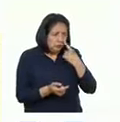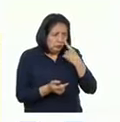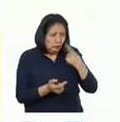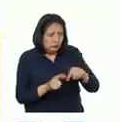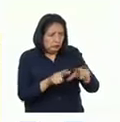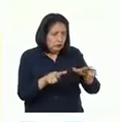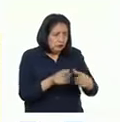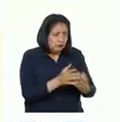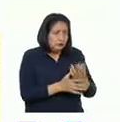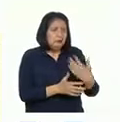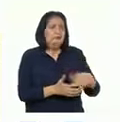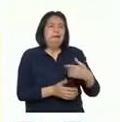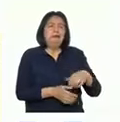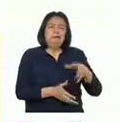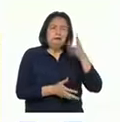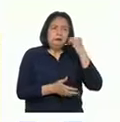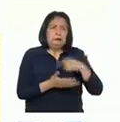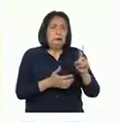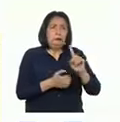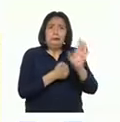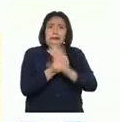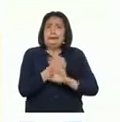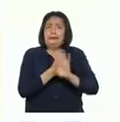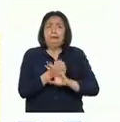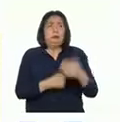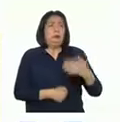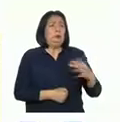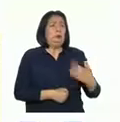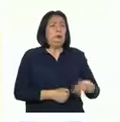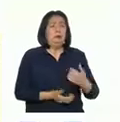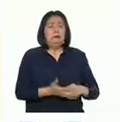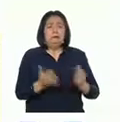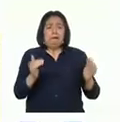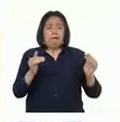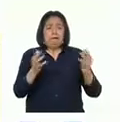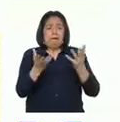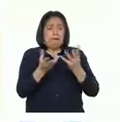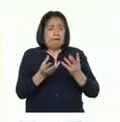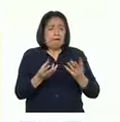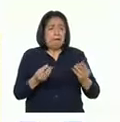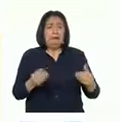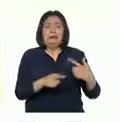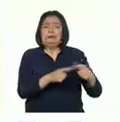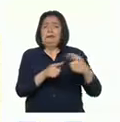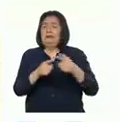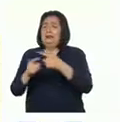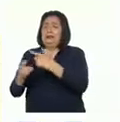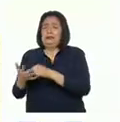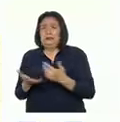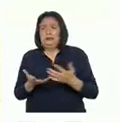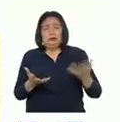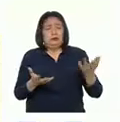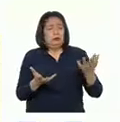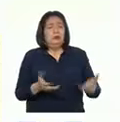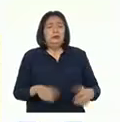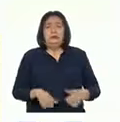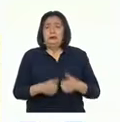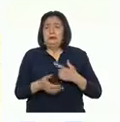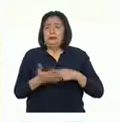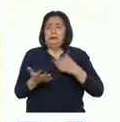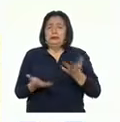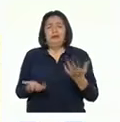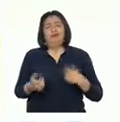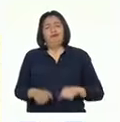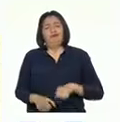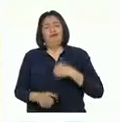Si no lo protegemos, podríamos acabar perdiendo la biodiversidad de la cual nos sentimos orgullosos e incluso acabar con la pérdida